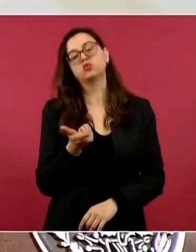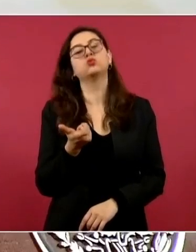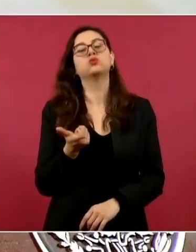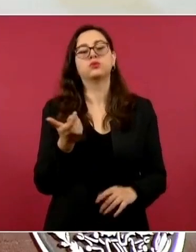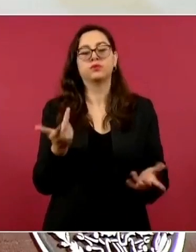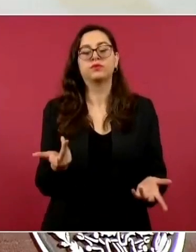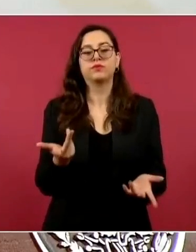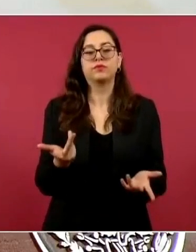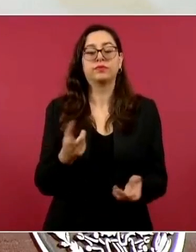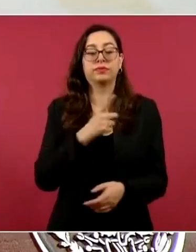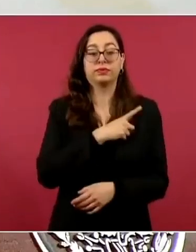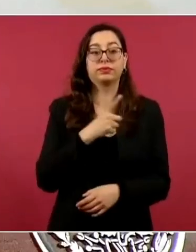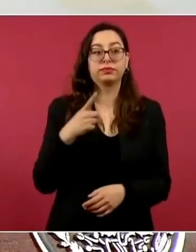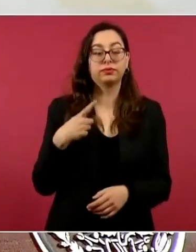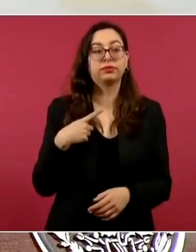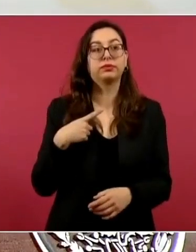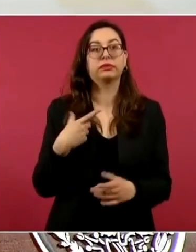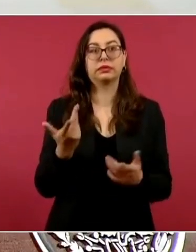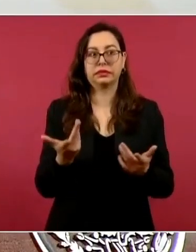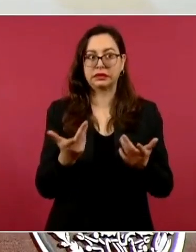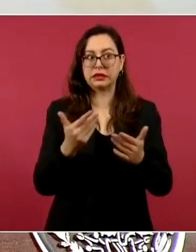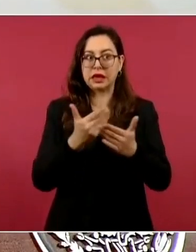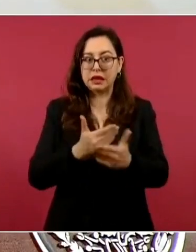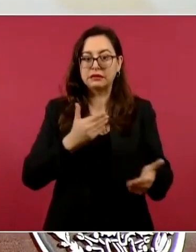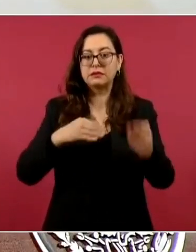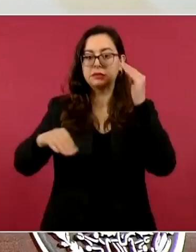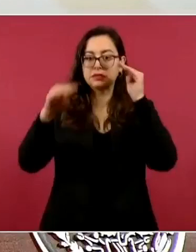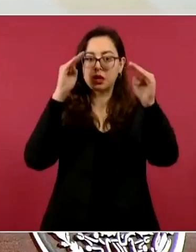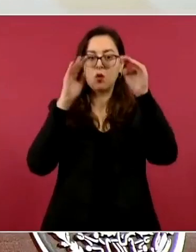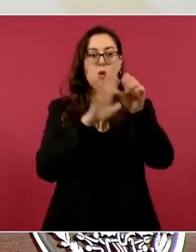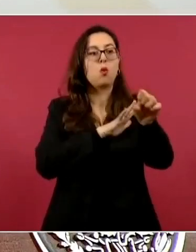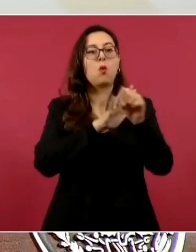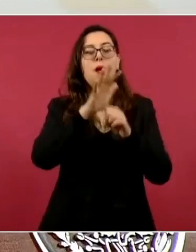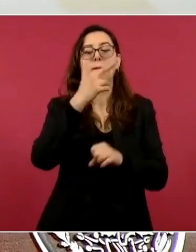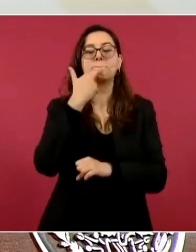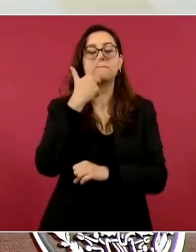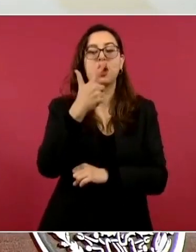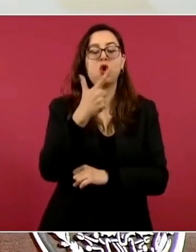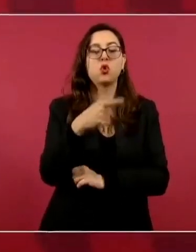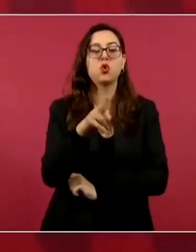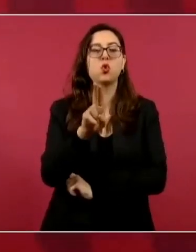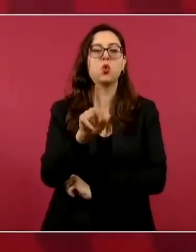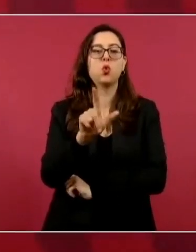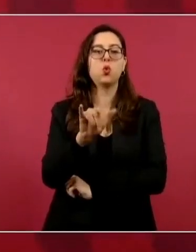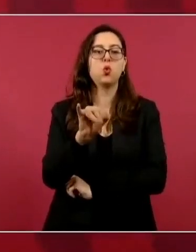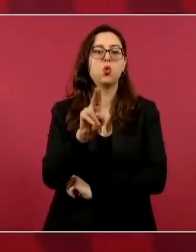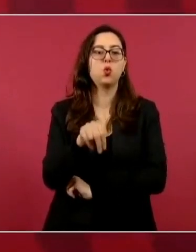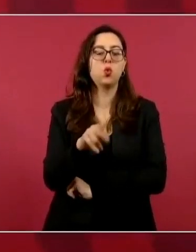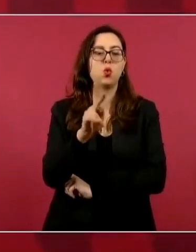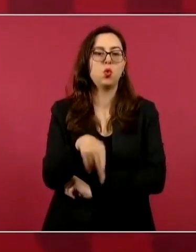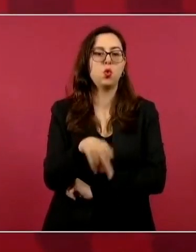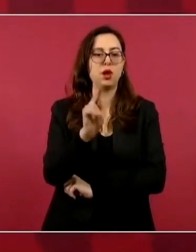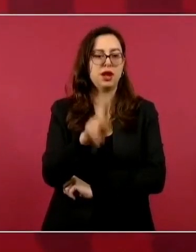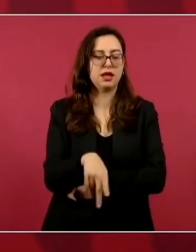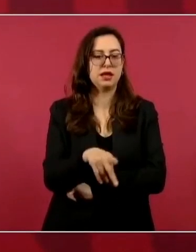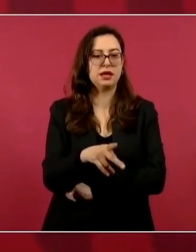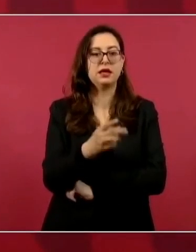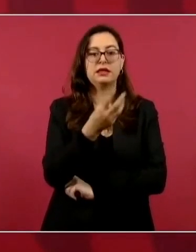350 dólares, que es el envío promedio, recibimos acá en México, mamá o esposa, seis mil